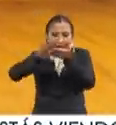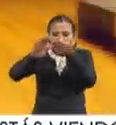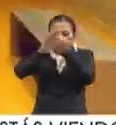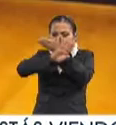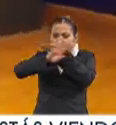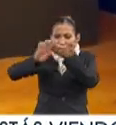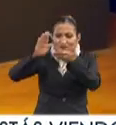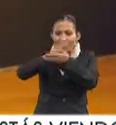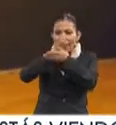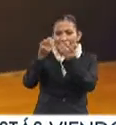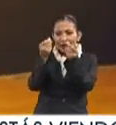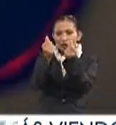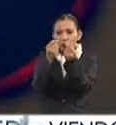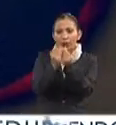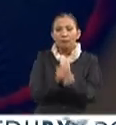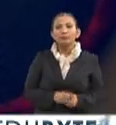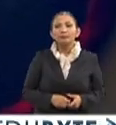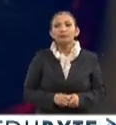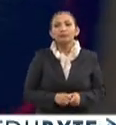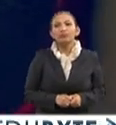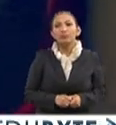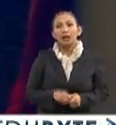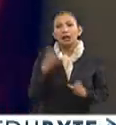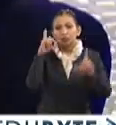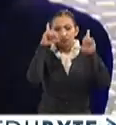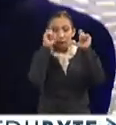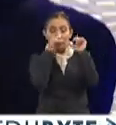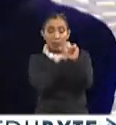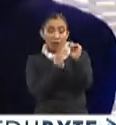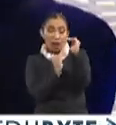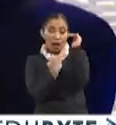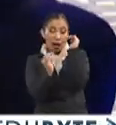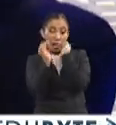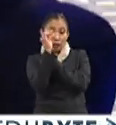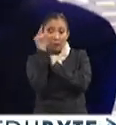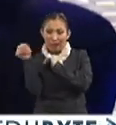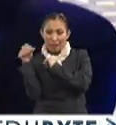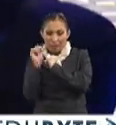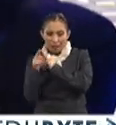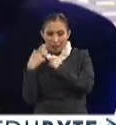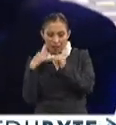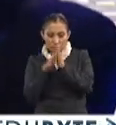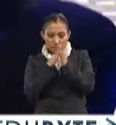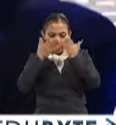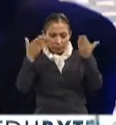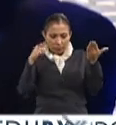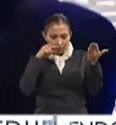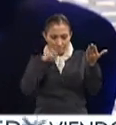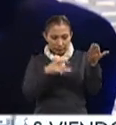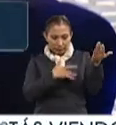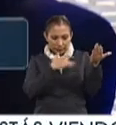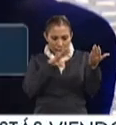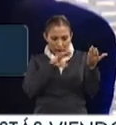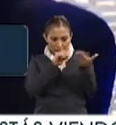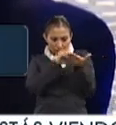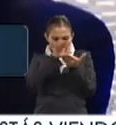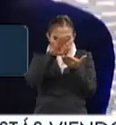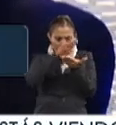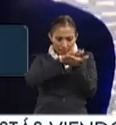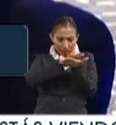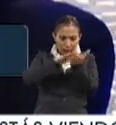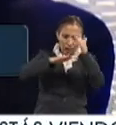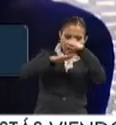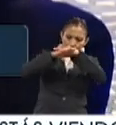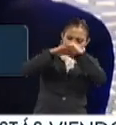materiales y las texturas. El nivel fotográfico que tiene es muy alto para que el lector pueda percibir que hay un abajo,